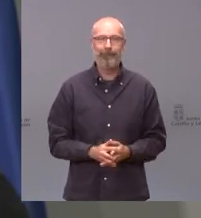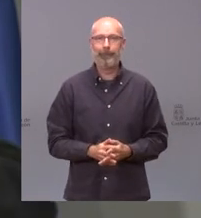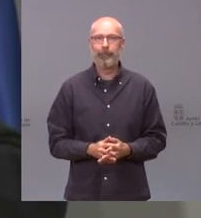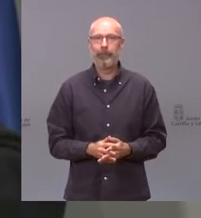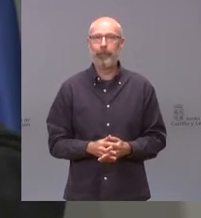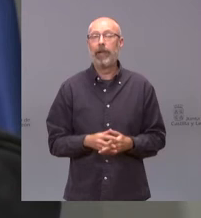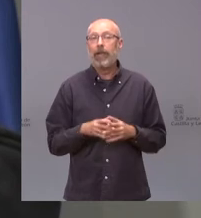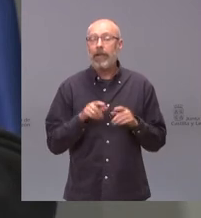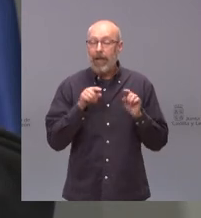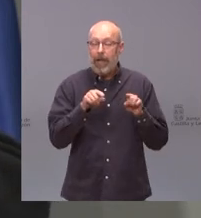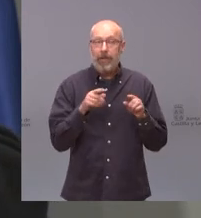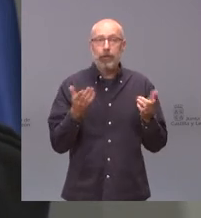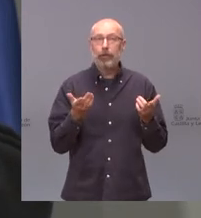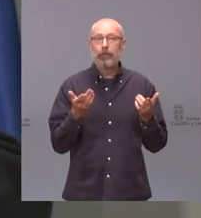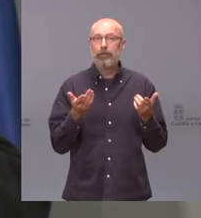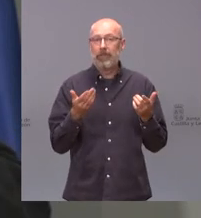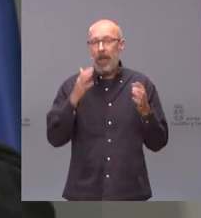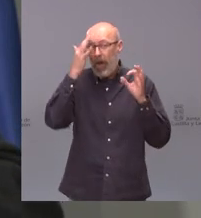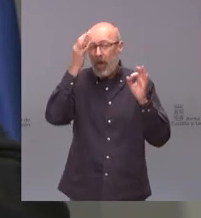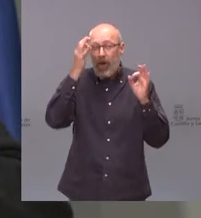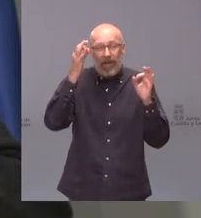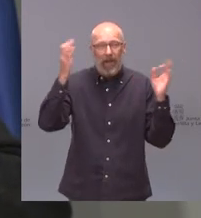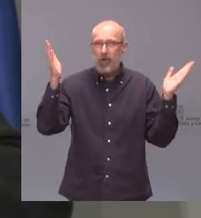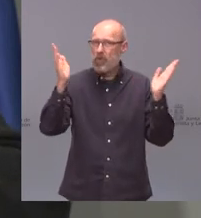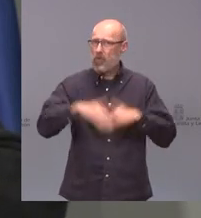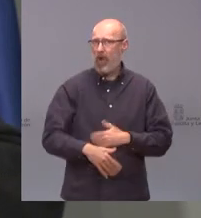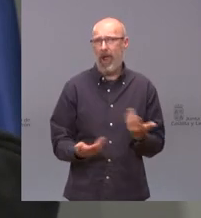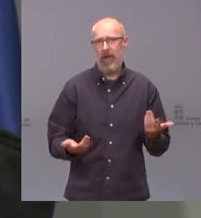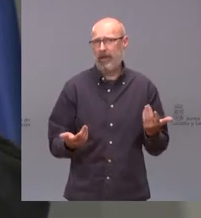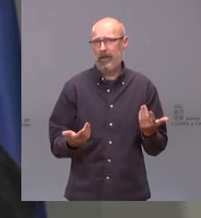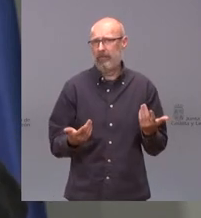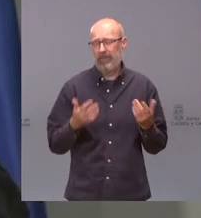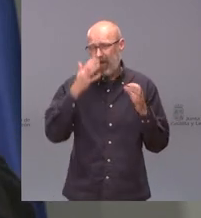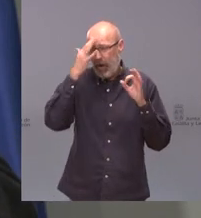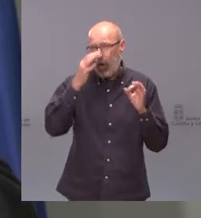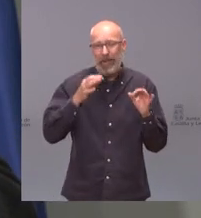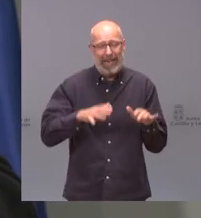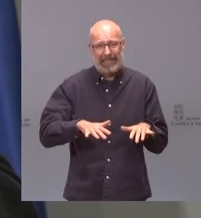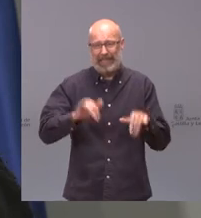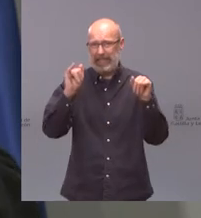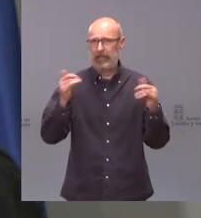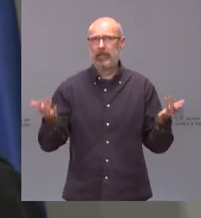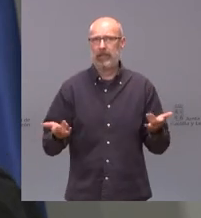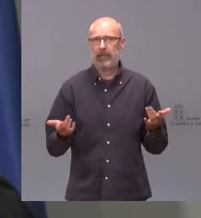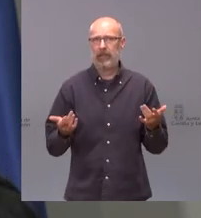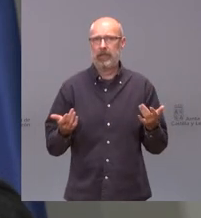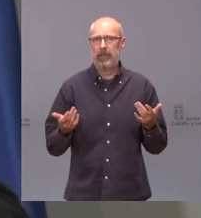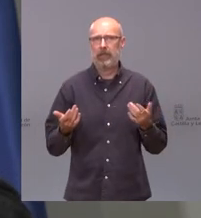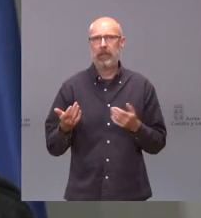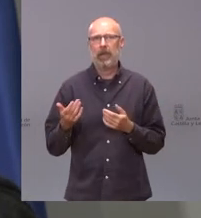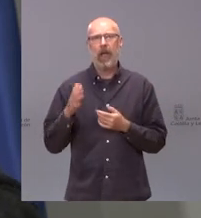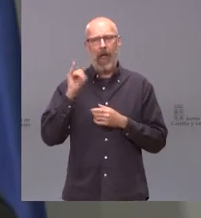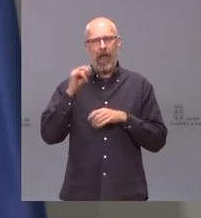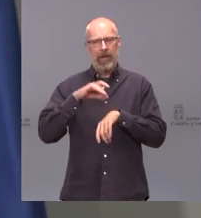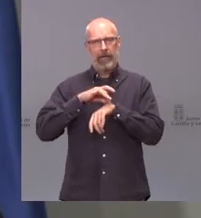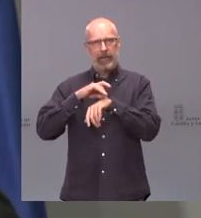es que esto no tiene pies ni cabeza no tiene pies ni cabeza perdóneme que se lo diga no tiene pies ni cabeza hay una guía de recomendaciones que ha hecho